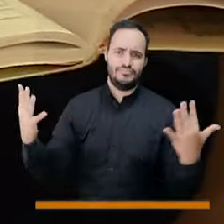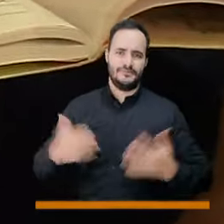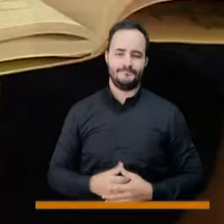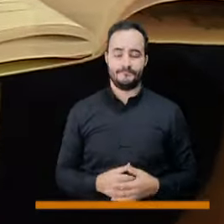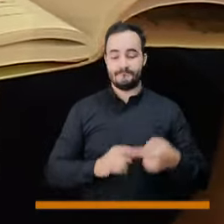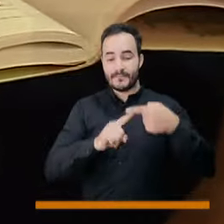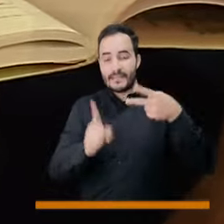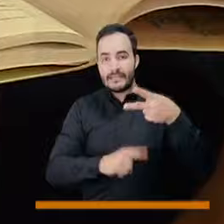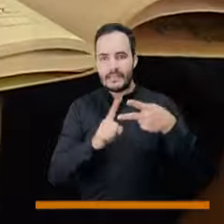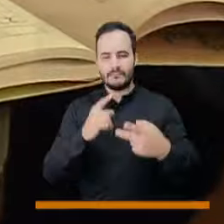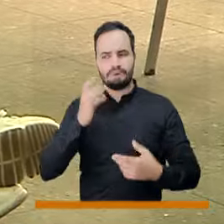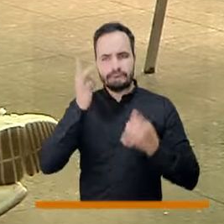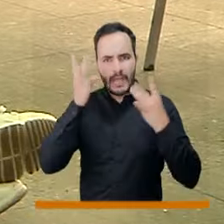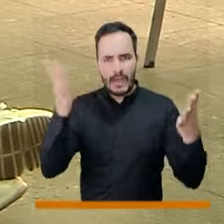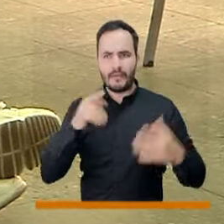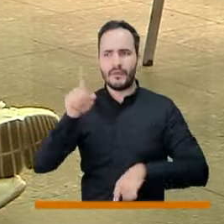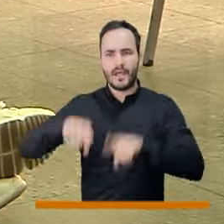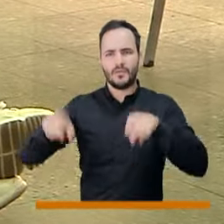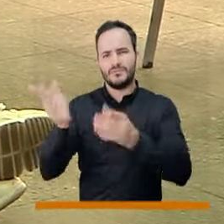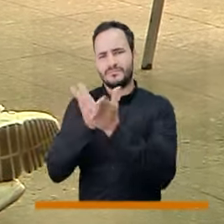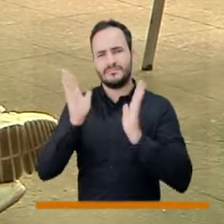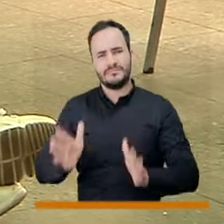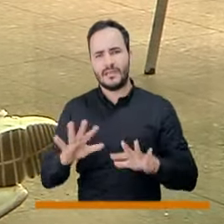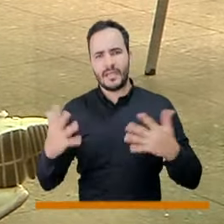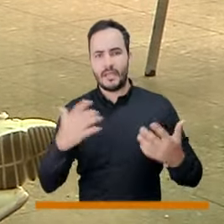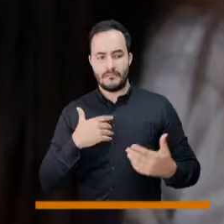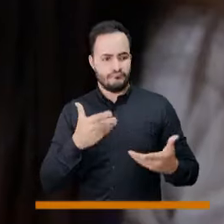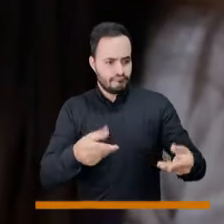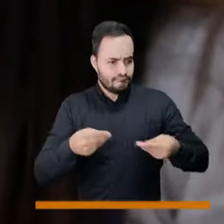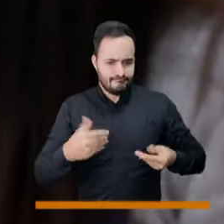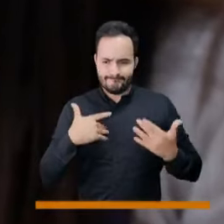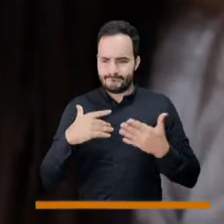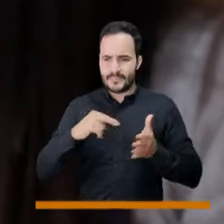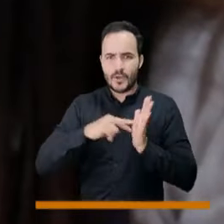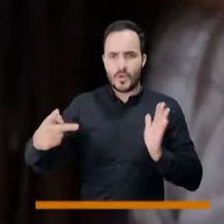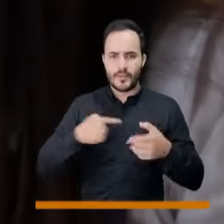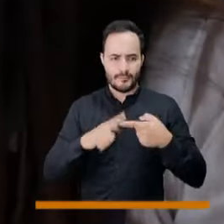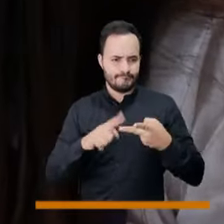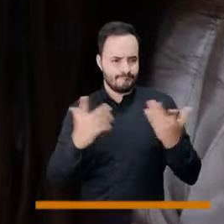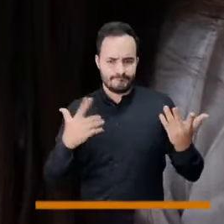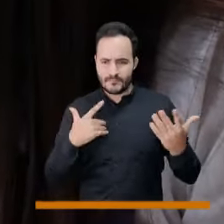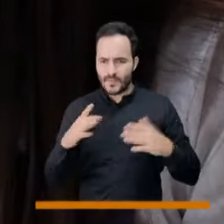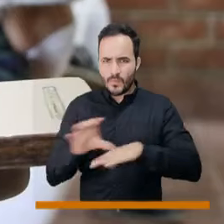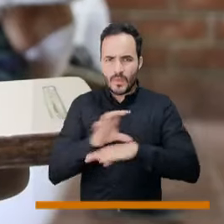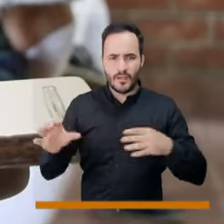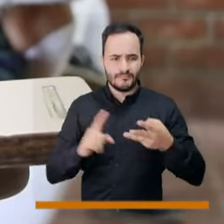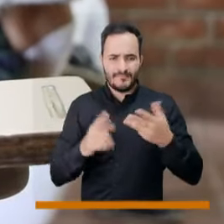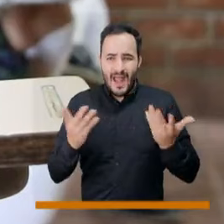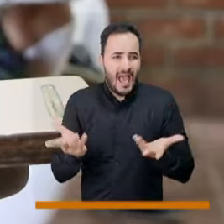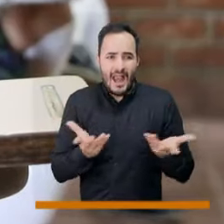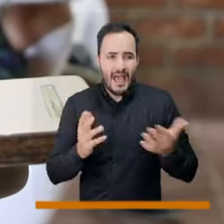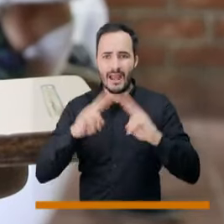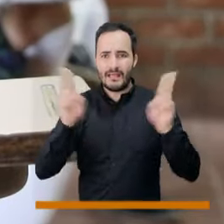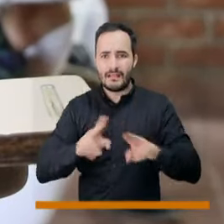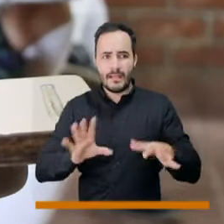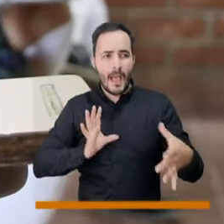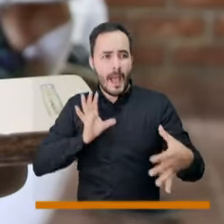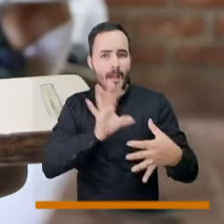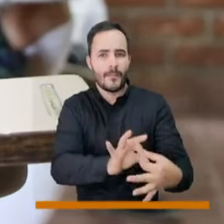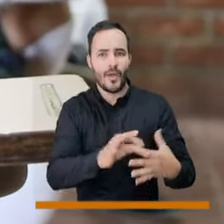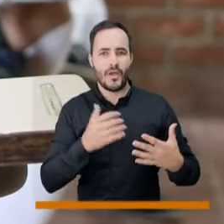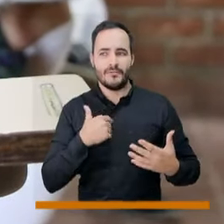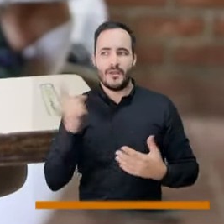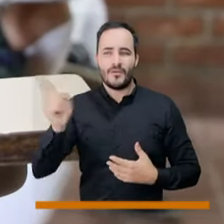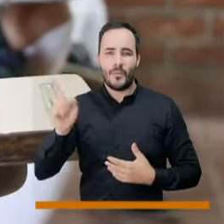hay de estudiantes en la educación oficial que no tienen un dispositivo y que hoy no tienen cómo conectarse